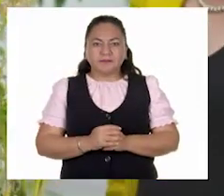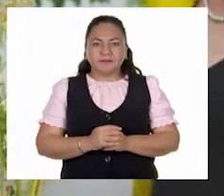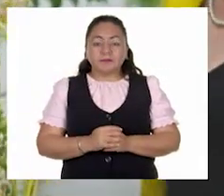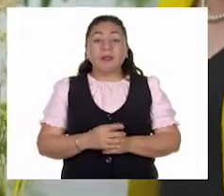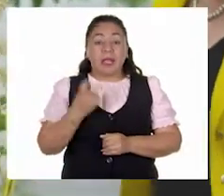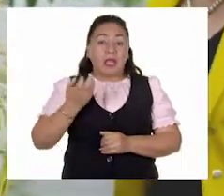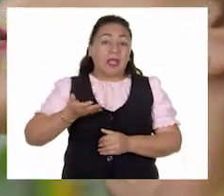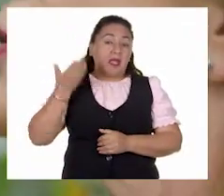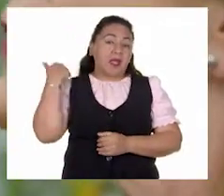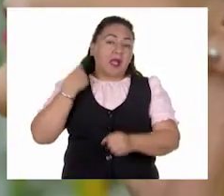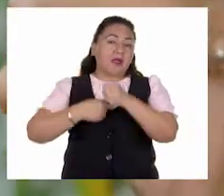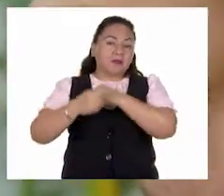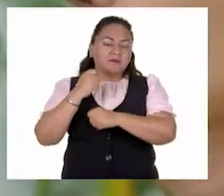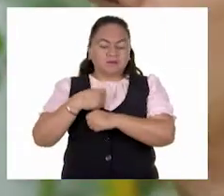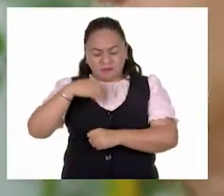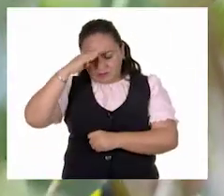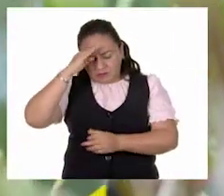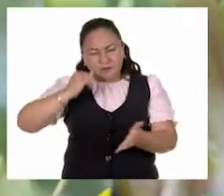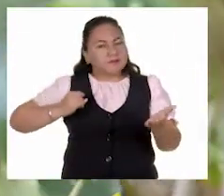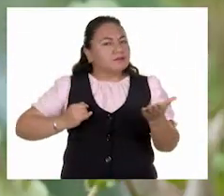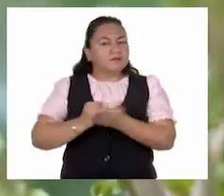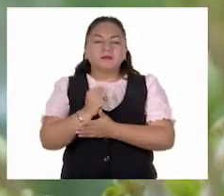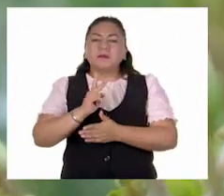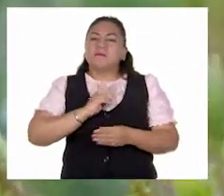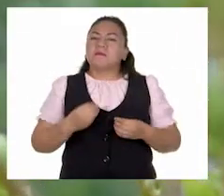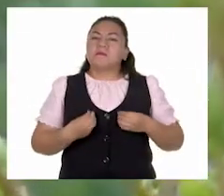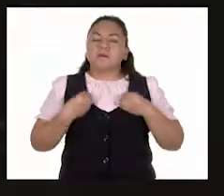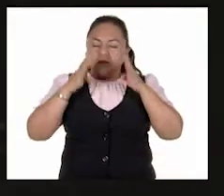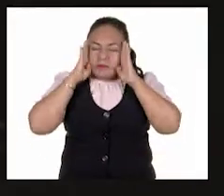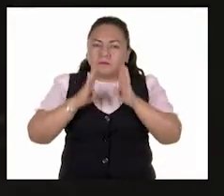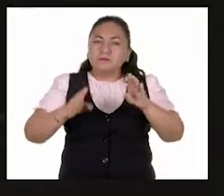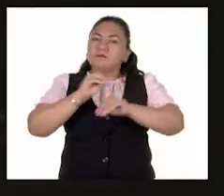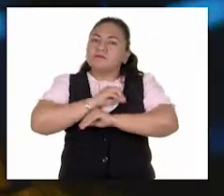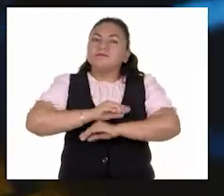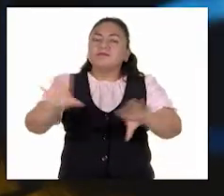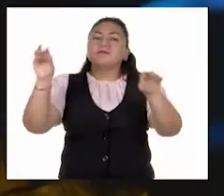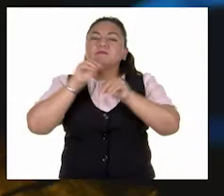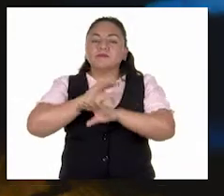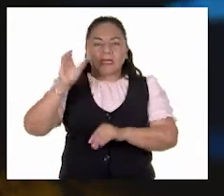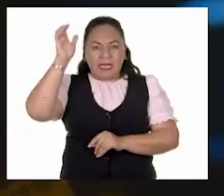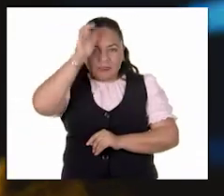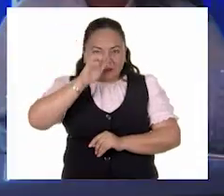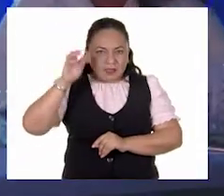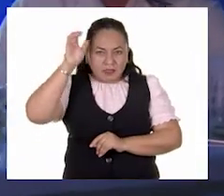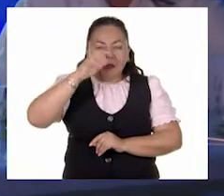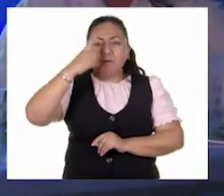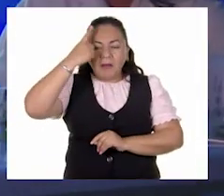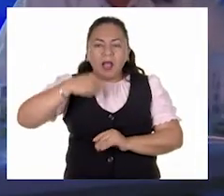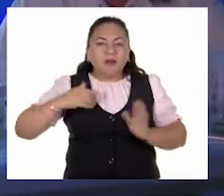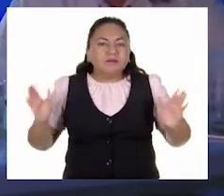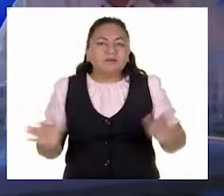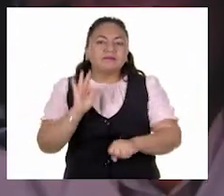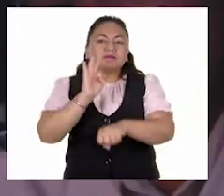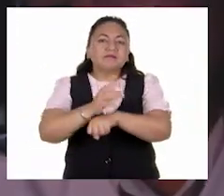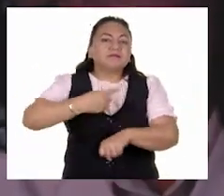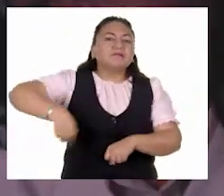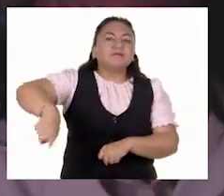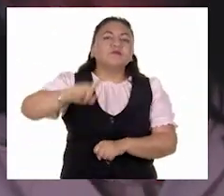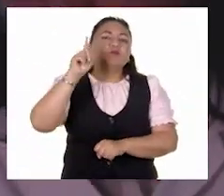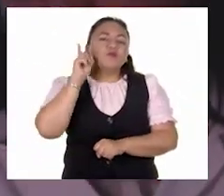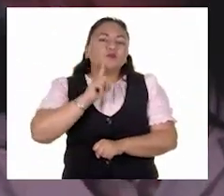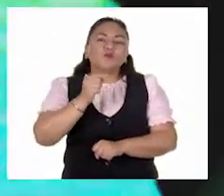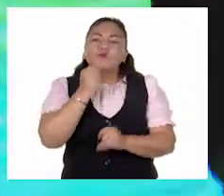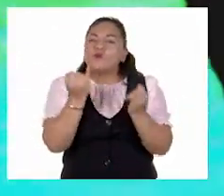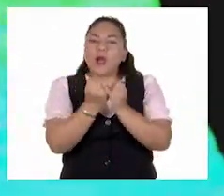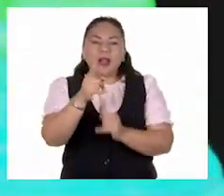Desde hace unos años, decidí dedicarle mi vida a la divulgación de la ciencia para tratar de estimular a las niñas que, como tú,